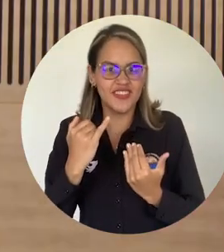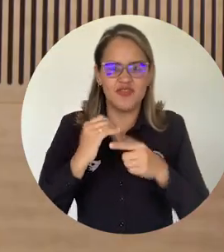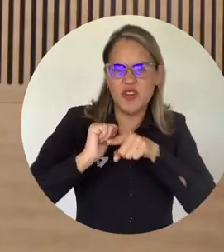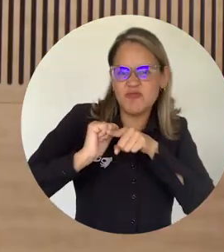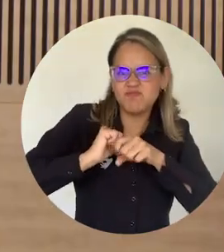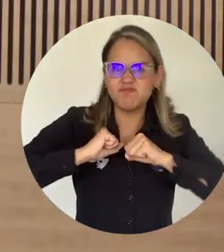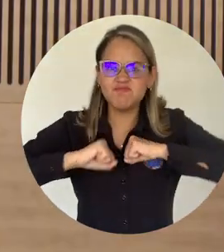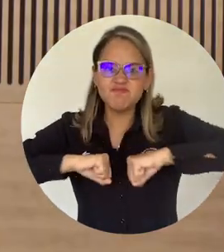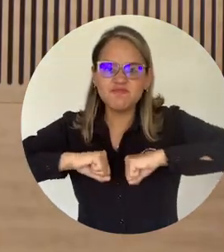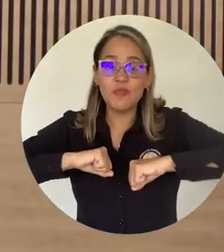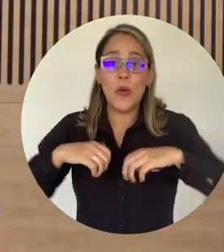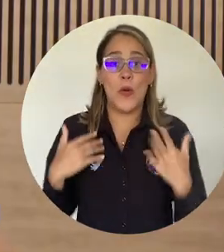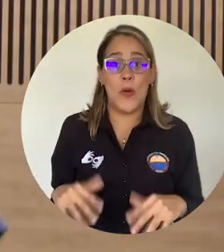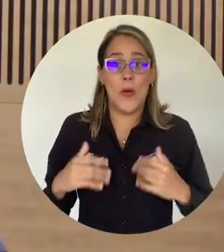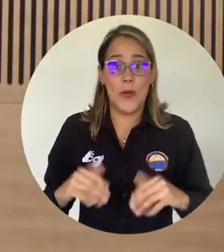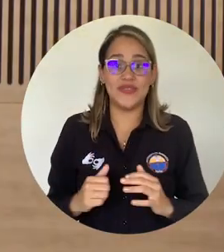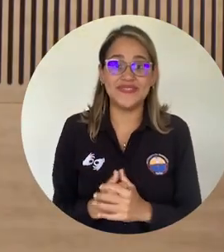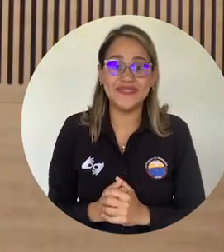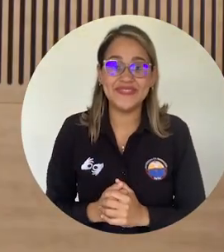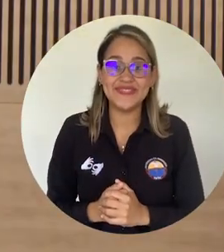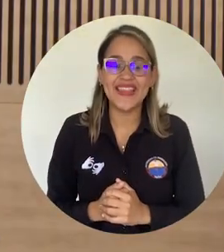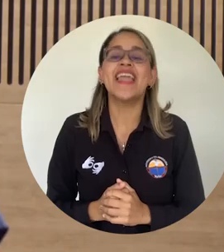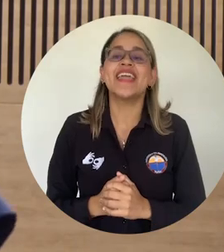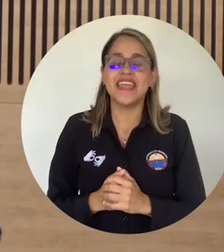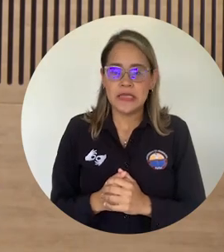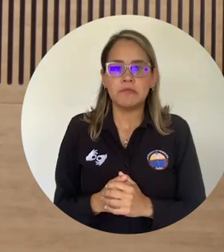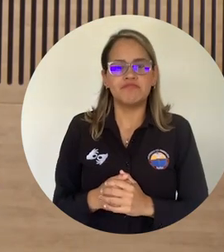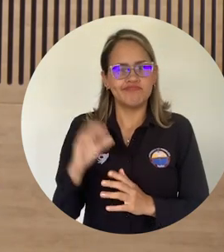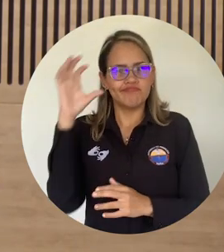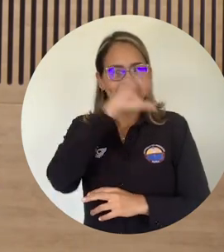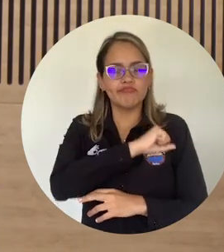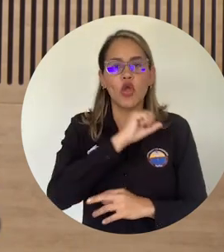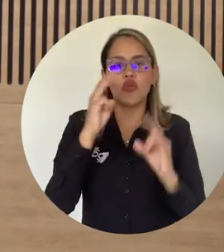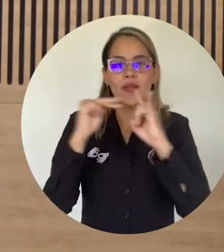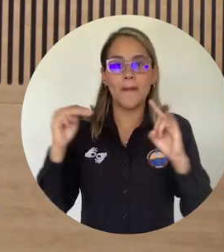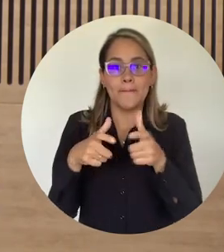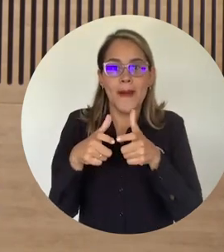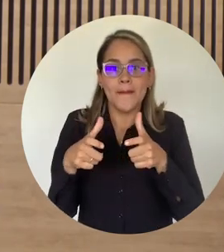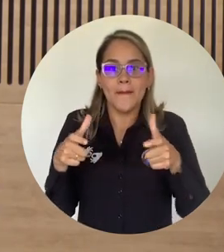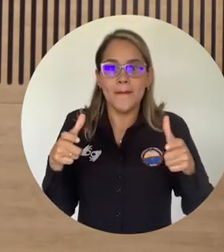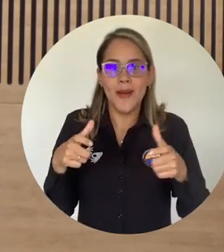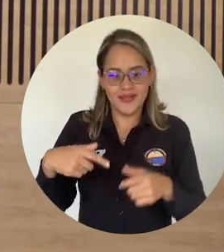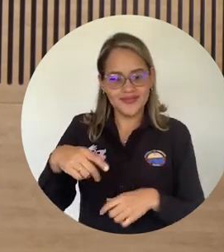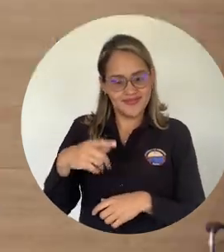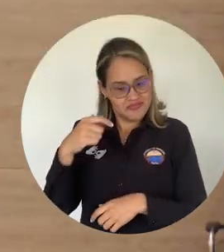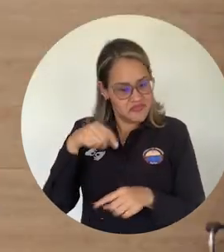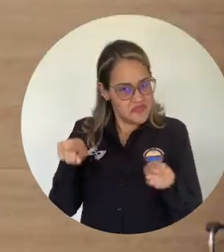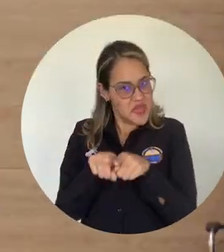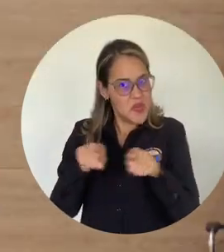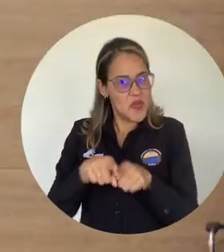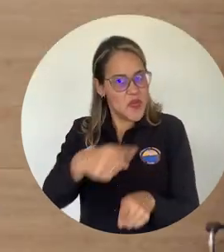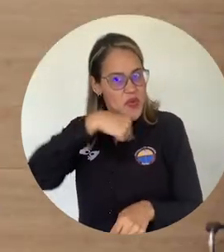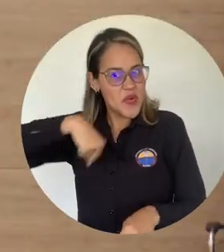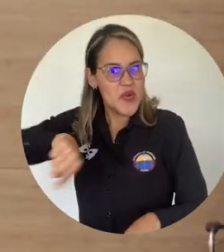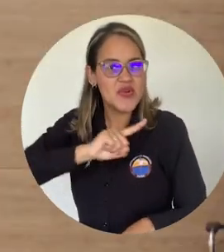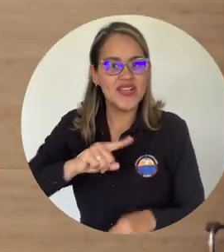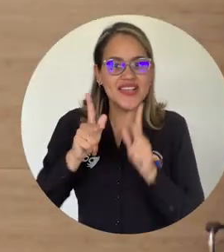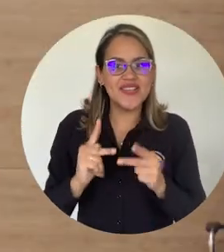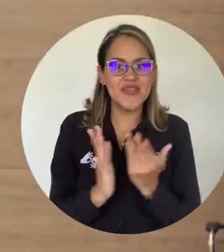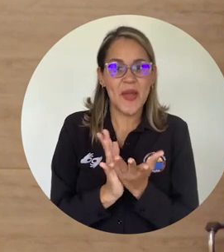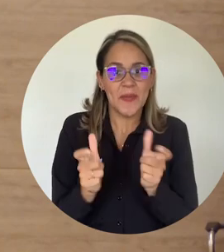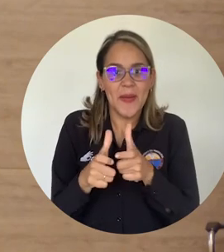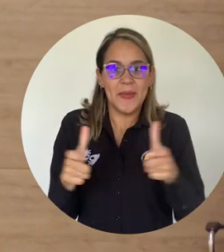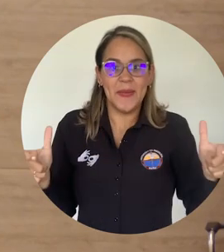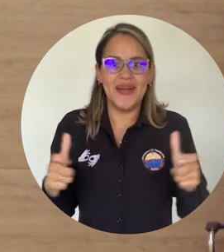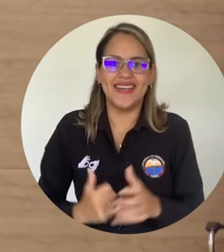calidad. La universidad está creciendo cada día y así como crece la universidad cada uno de nosotros como estudiantes. Todo este tiempo que le he